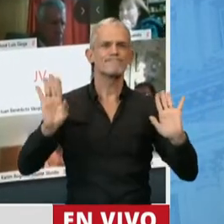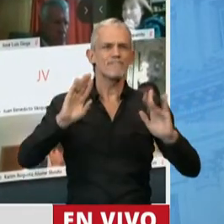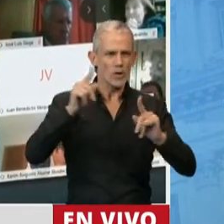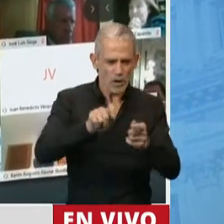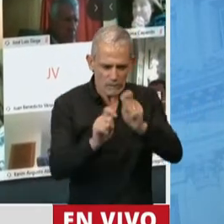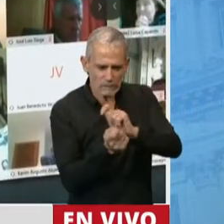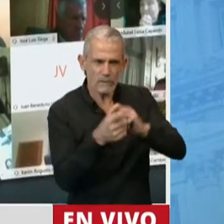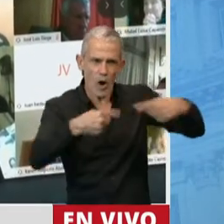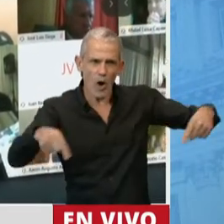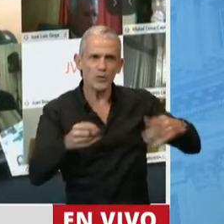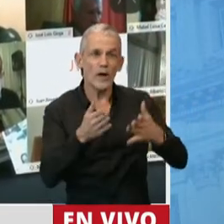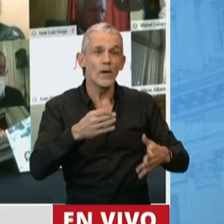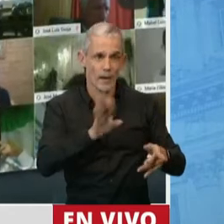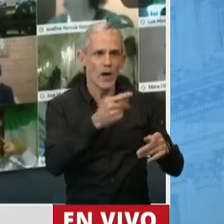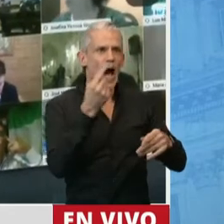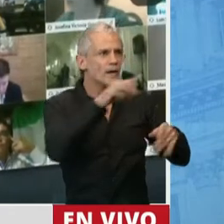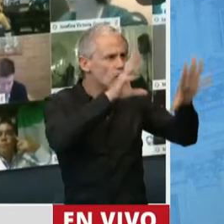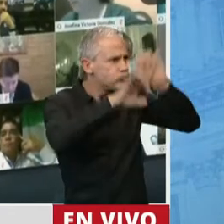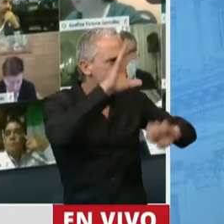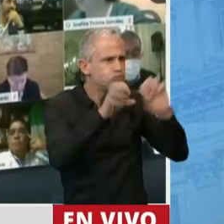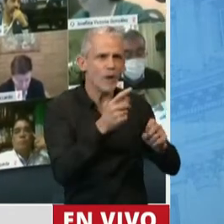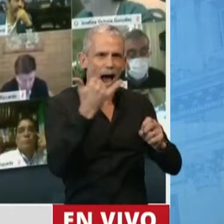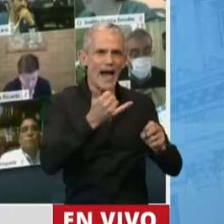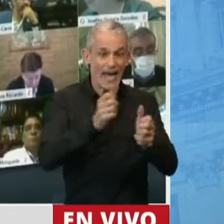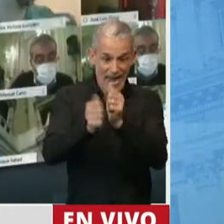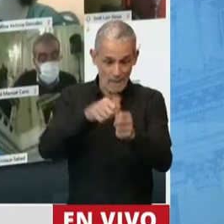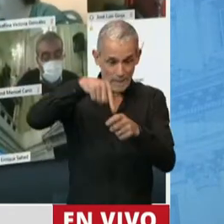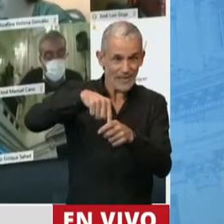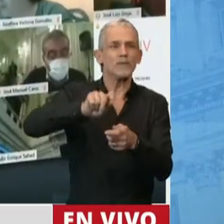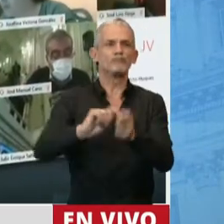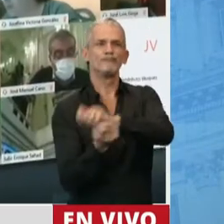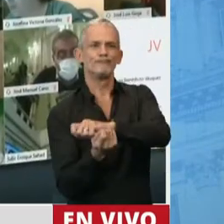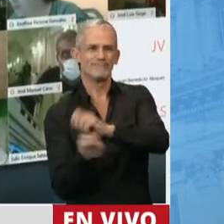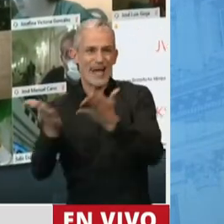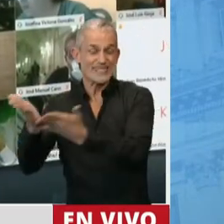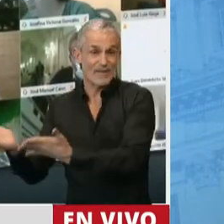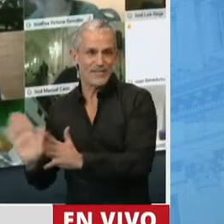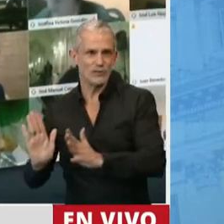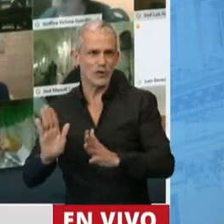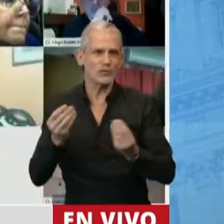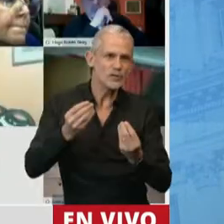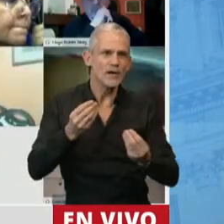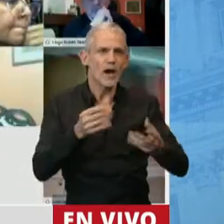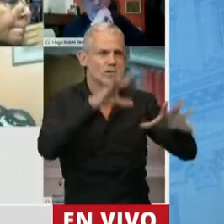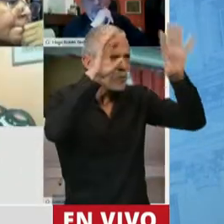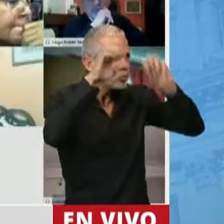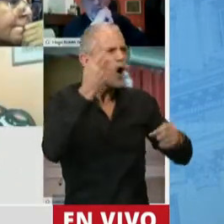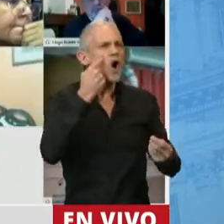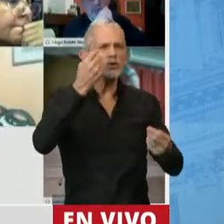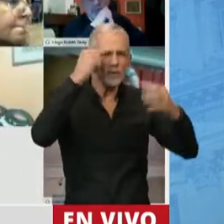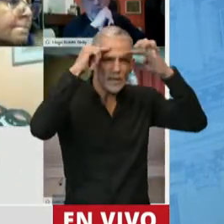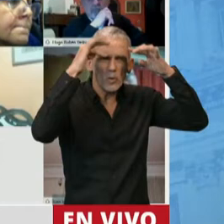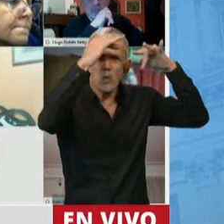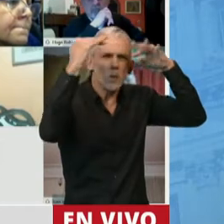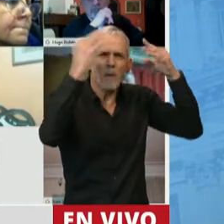bienes y servicios útiles el conocimiento es una máquina que se llama empresa. Si no hay empresa, el conocimiento no se transforma en bienes y servicios